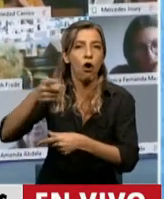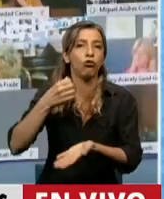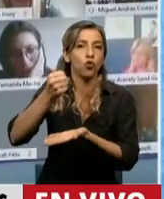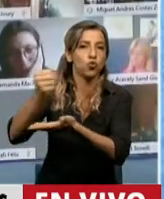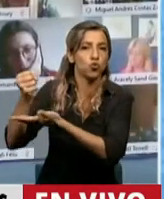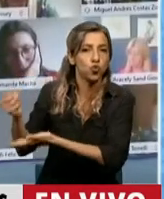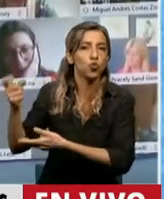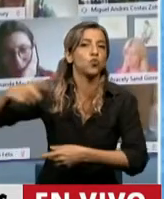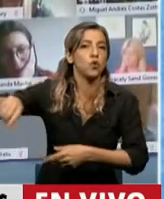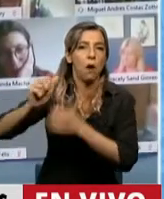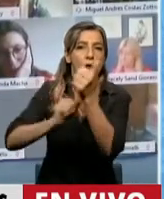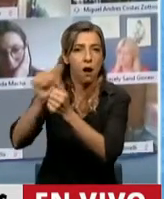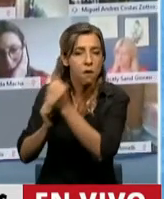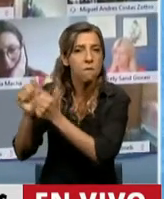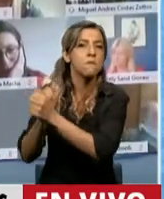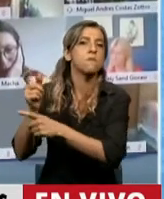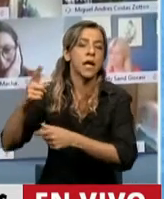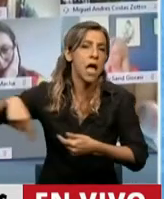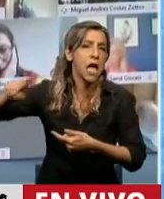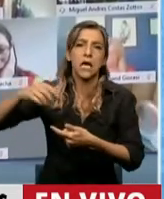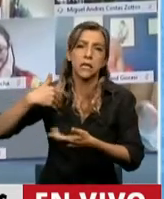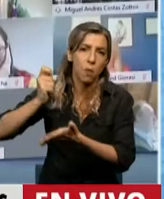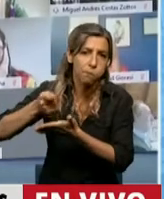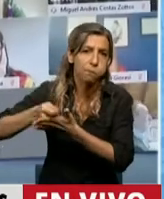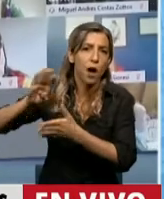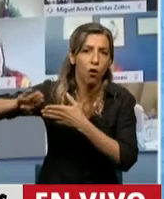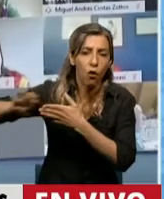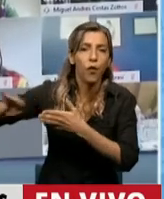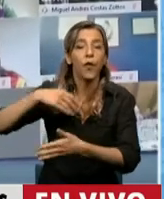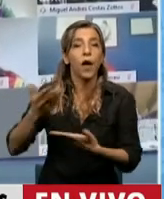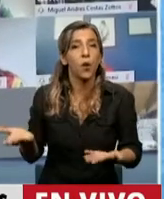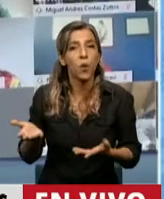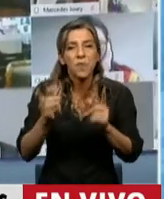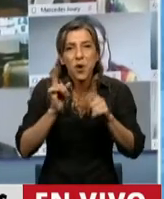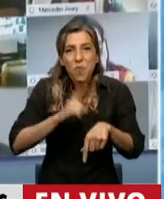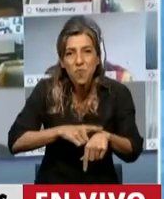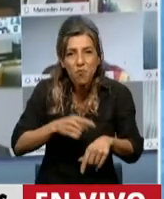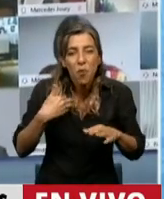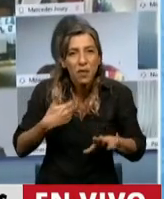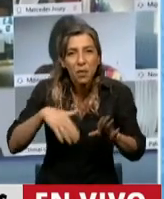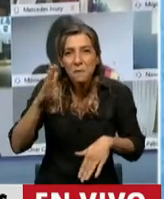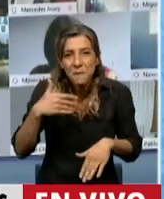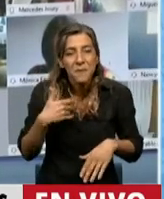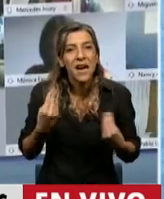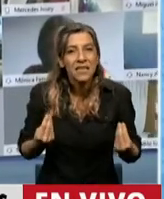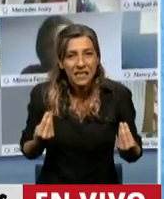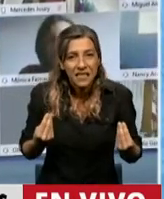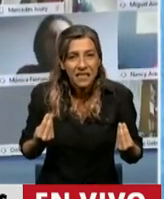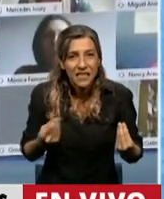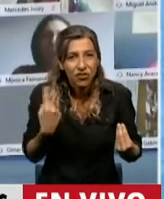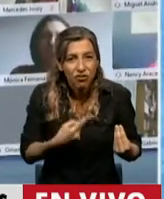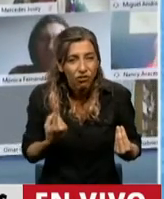capitalistas, para garantizar el pago de la deuda, mientras se hace una presión brutal para